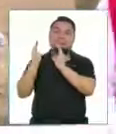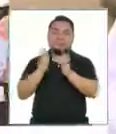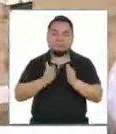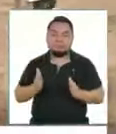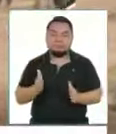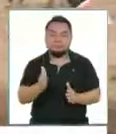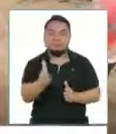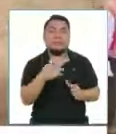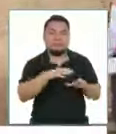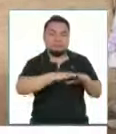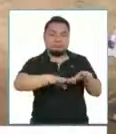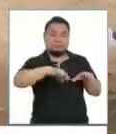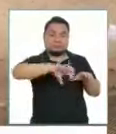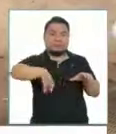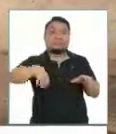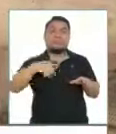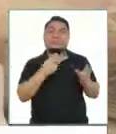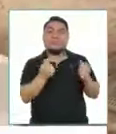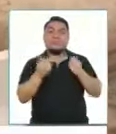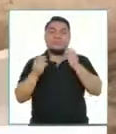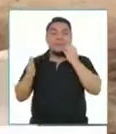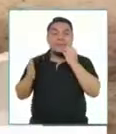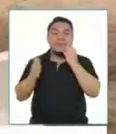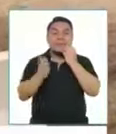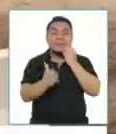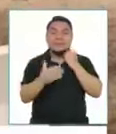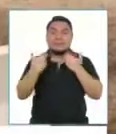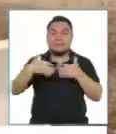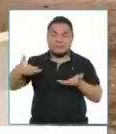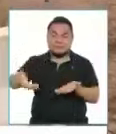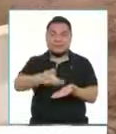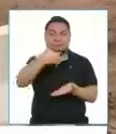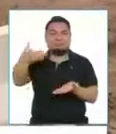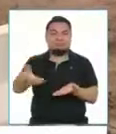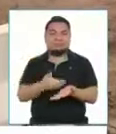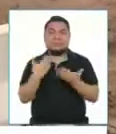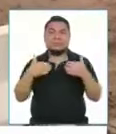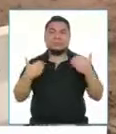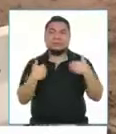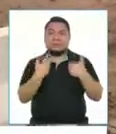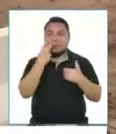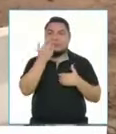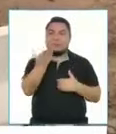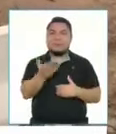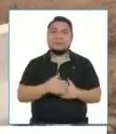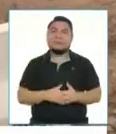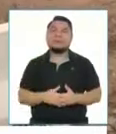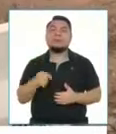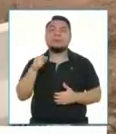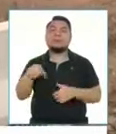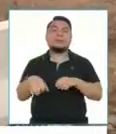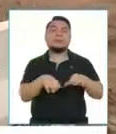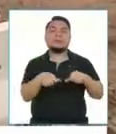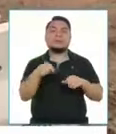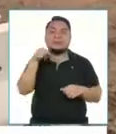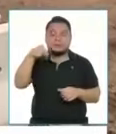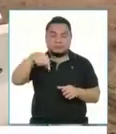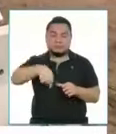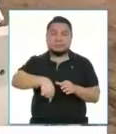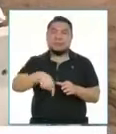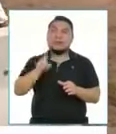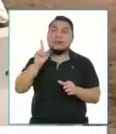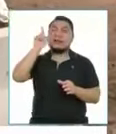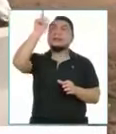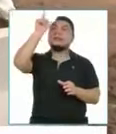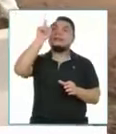pasar, porque va a pasar y, obviamente, ya la estación tiene que estar excavada por el sistema que tiene, como están viendo acá. Esto se hace de arriba hacia abajo.